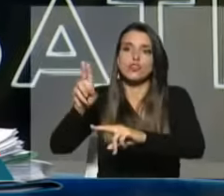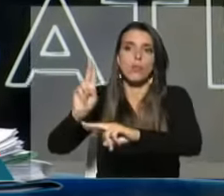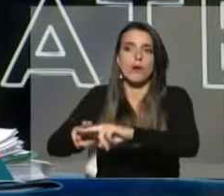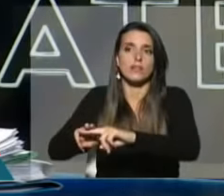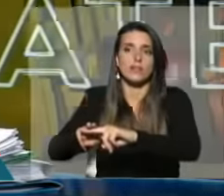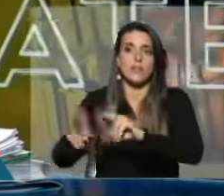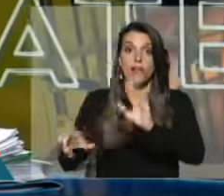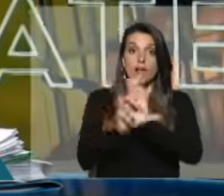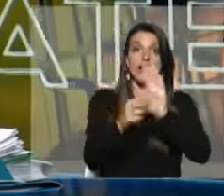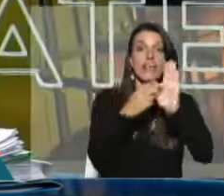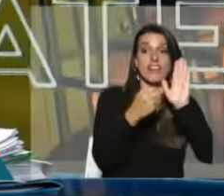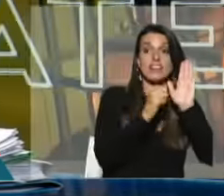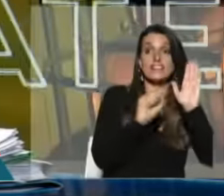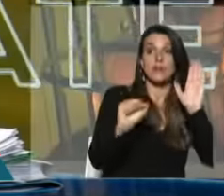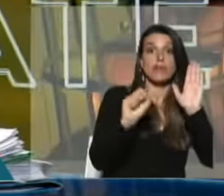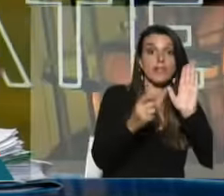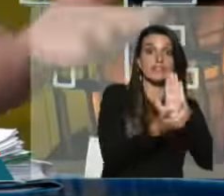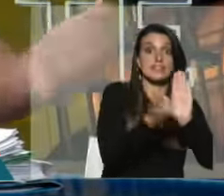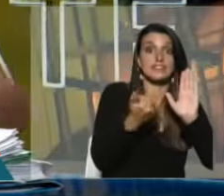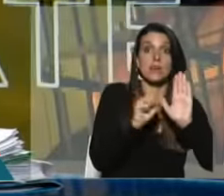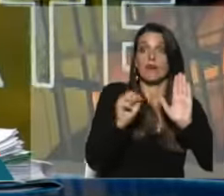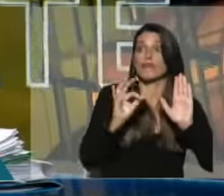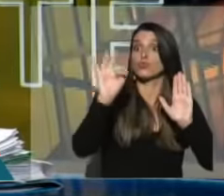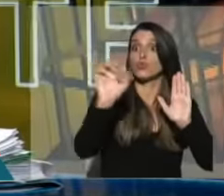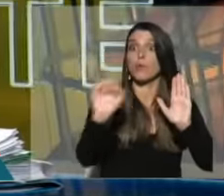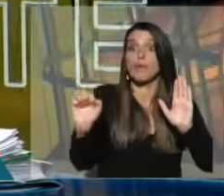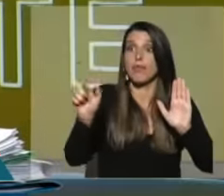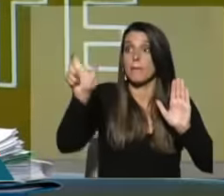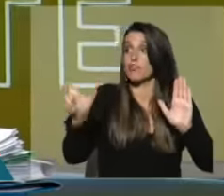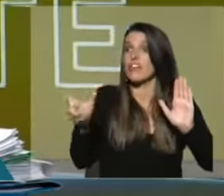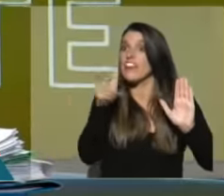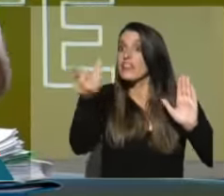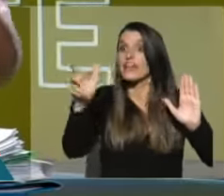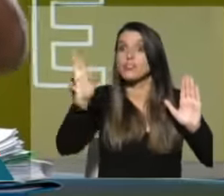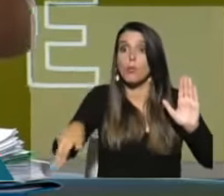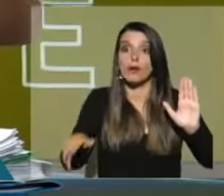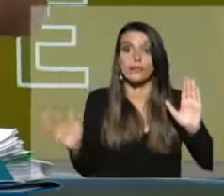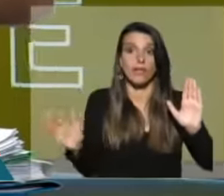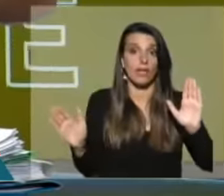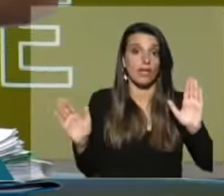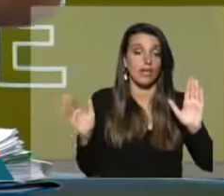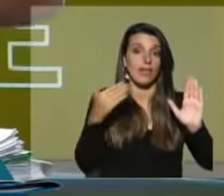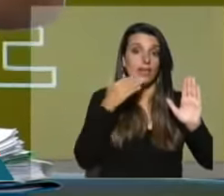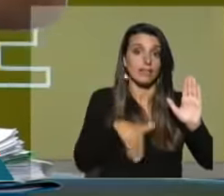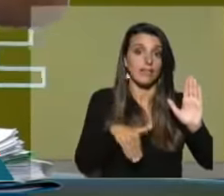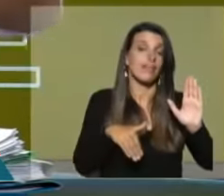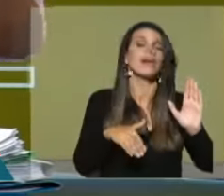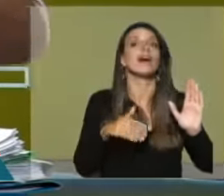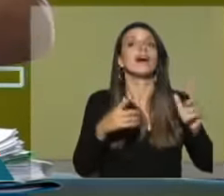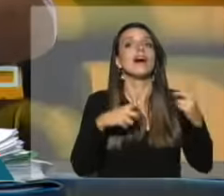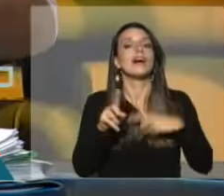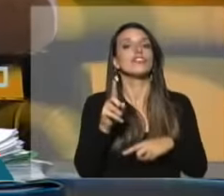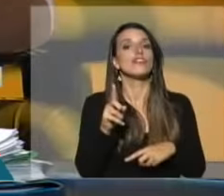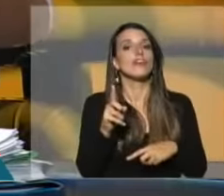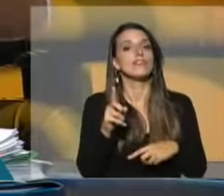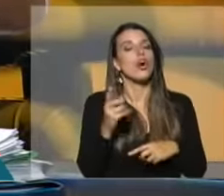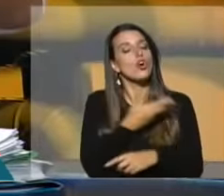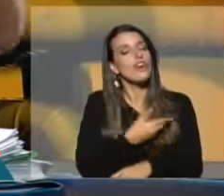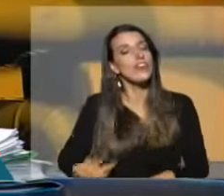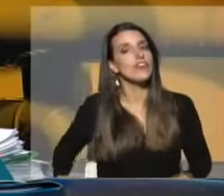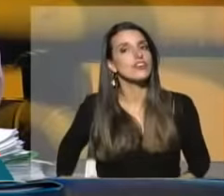está esa ley y esa ley hay que sacarla. Y con respecto a la regla fiscal, mire, los gobiernos